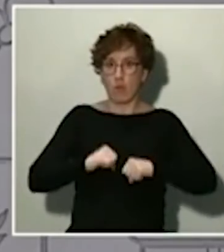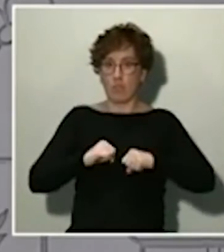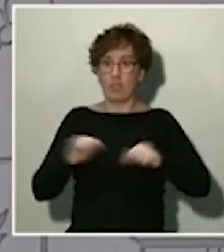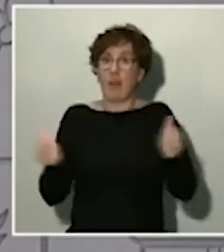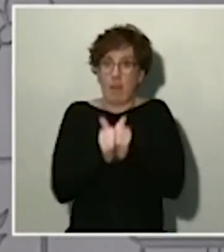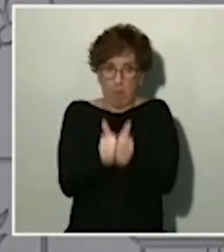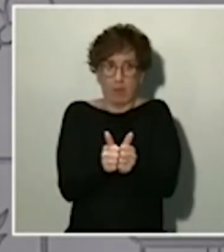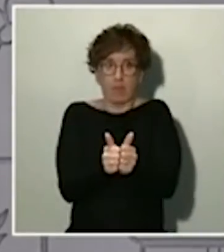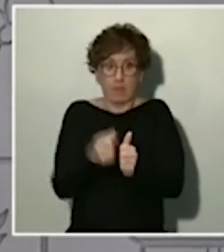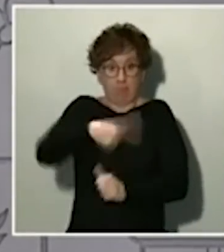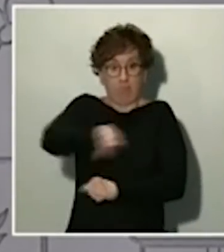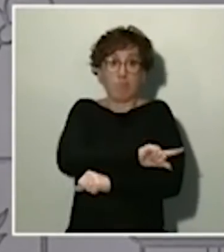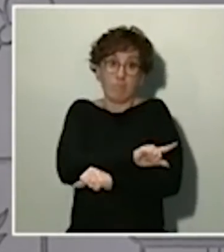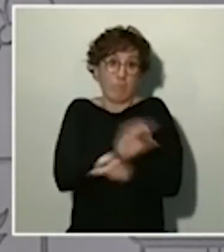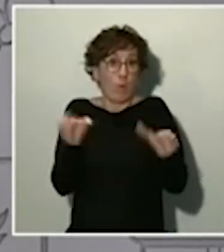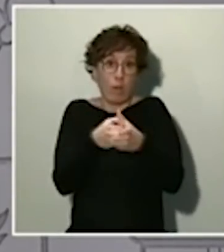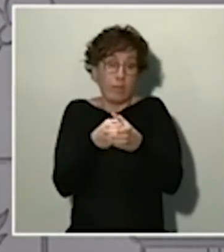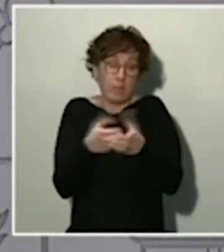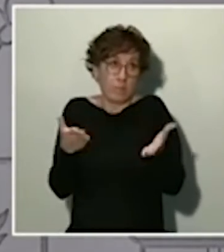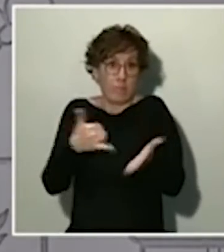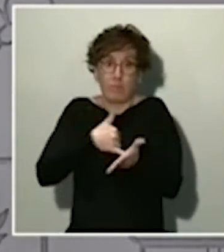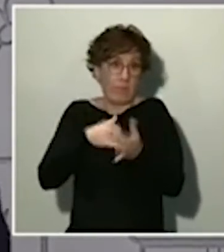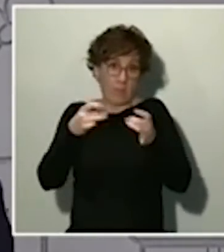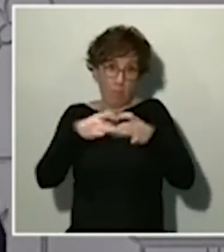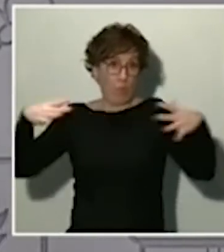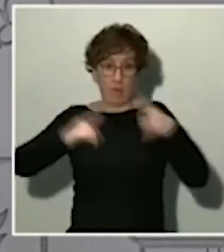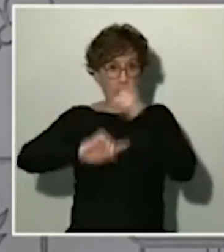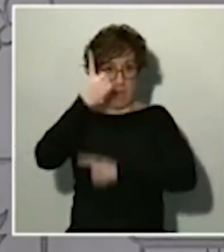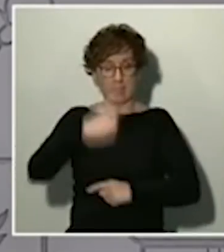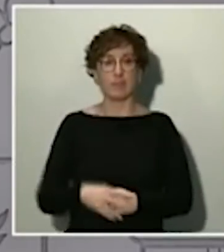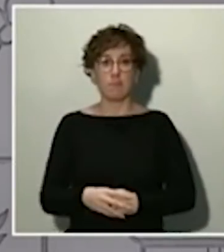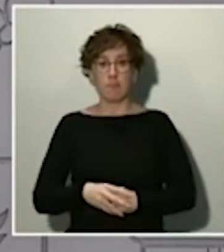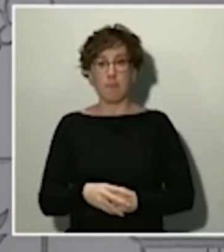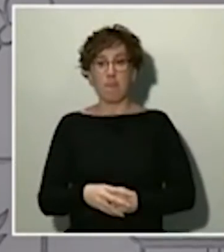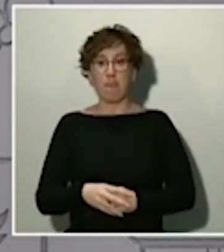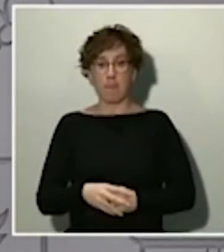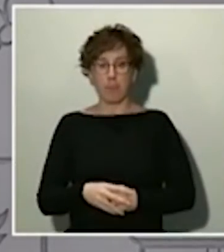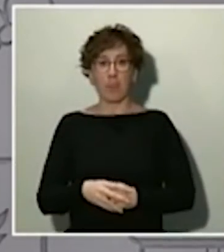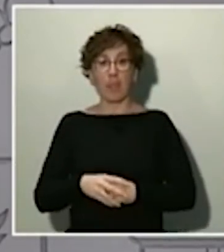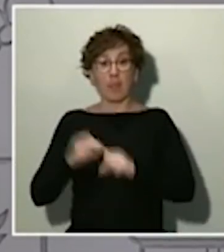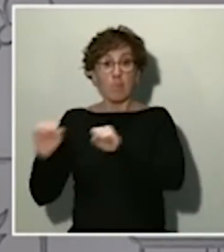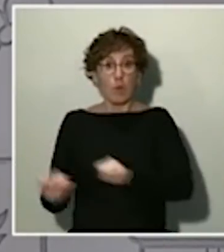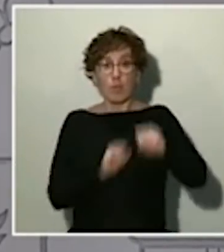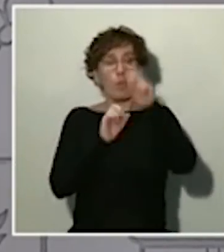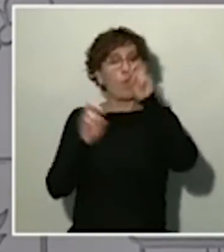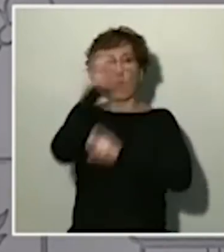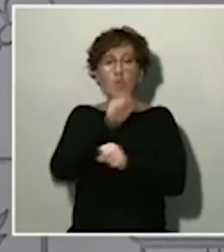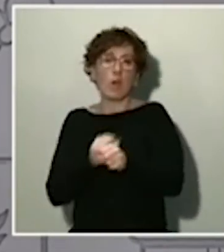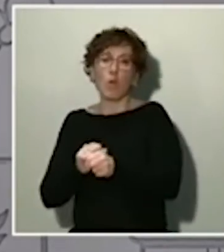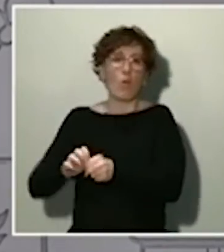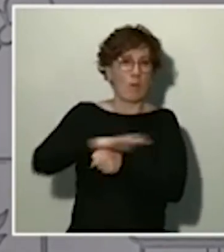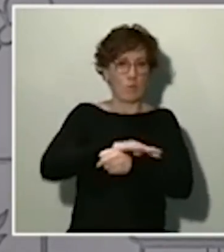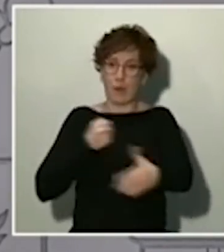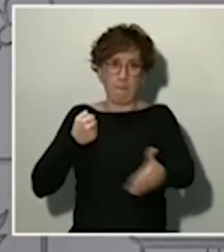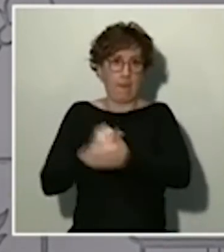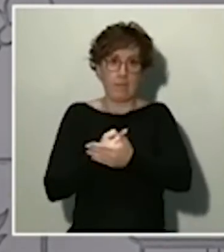colectivos desgraciadamente vulnerables por esta pandemia. Vamos a garantizar que la protección alcance la mayor cobertura posible, en especial a